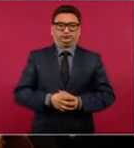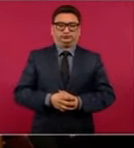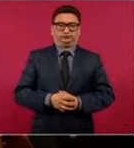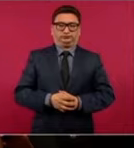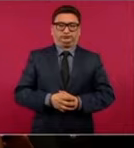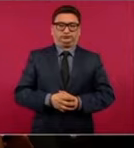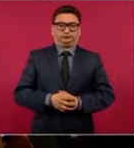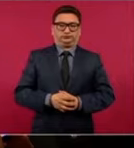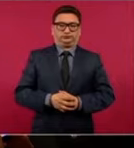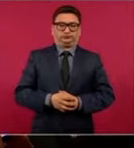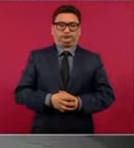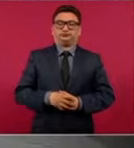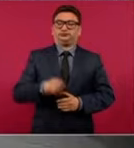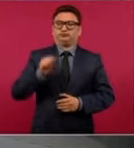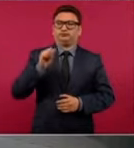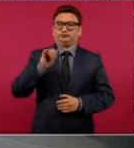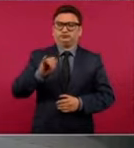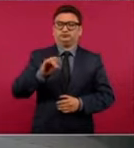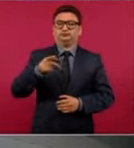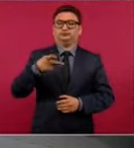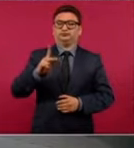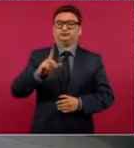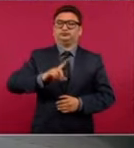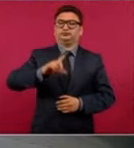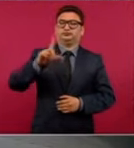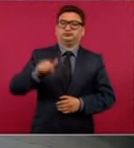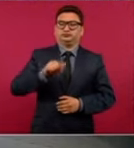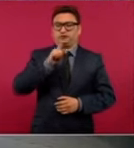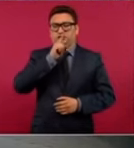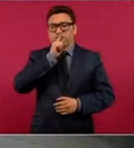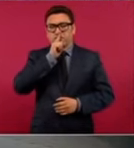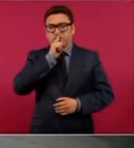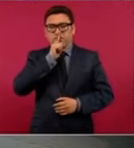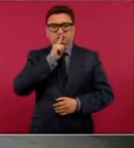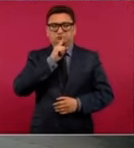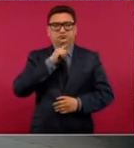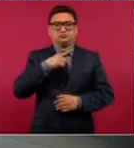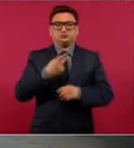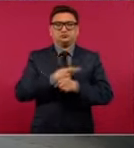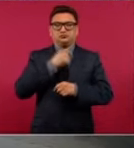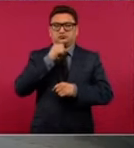Sí, pero después se quedó callada, ya no siguió.